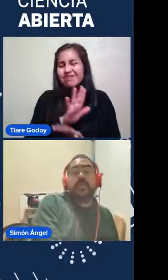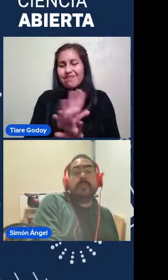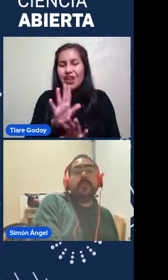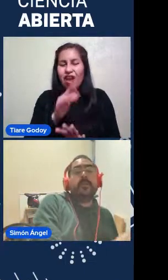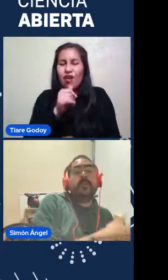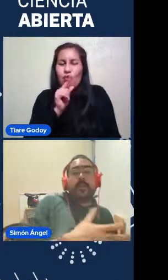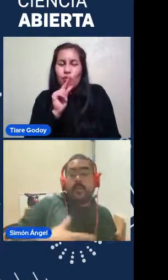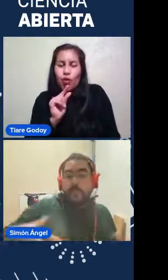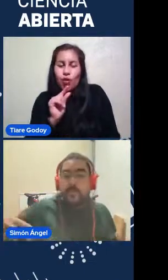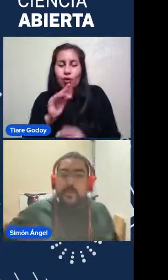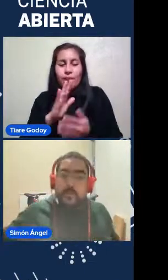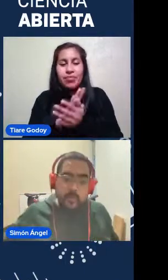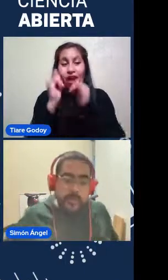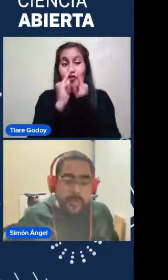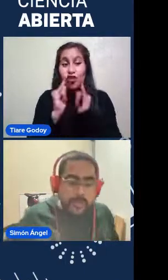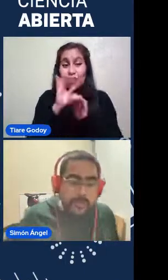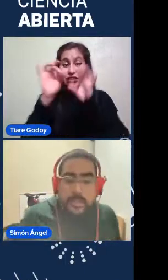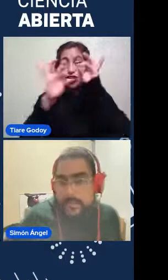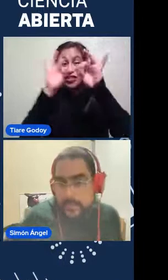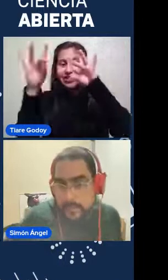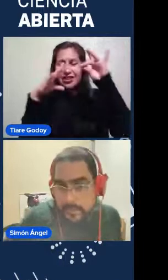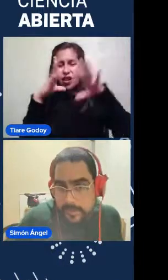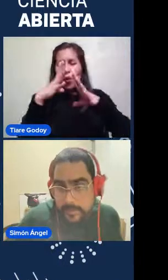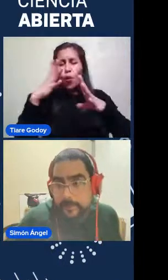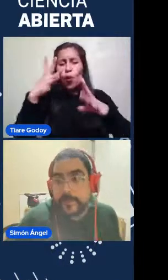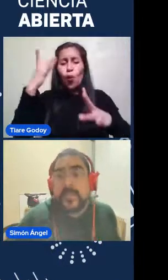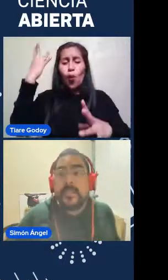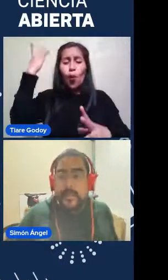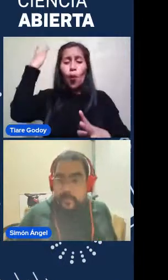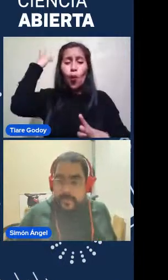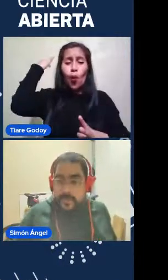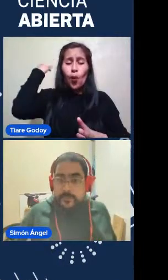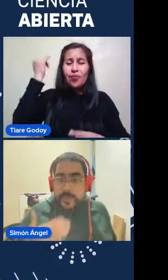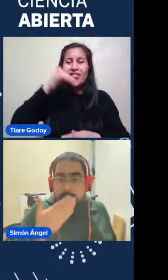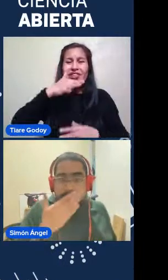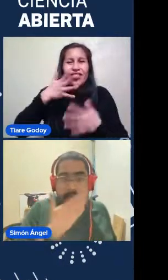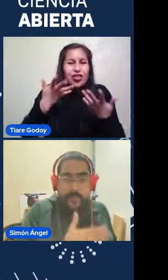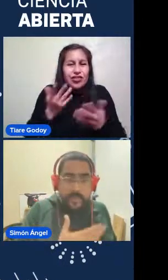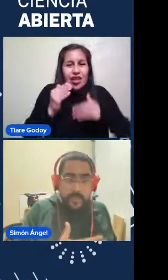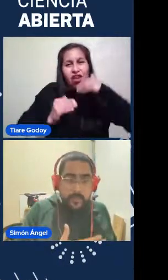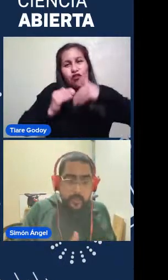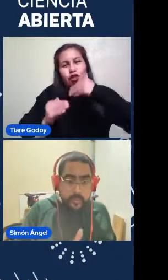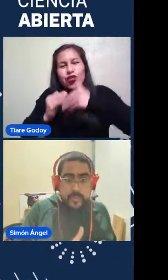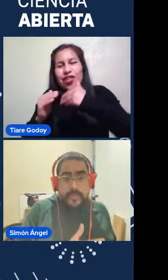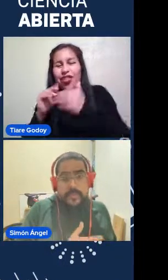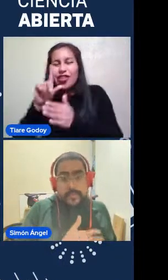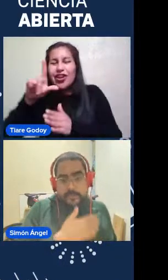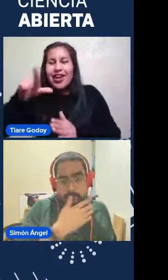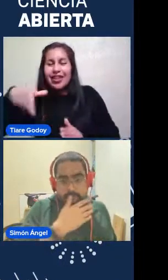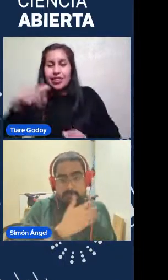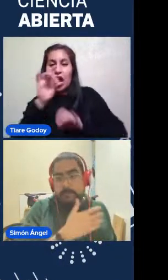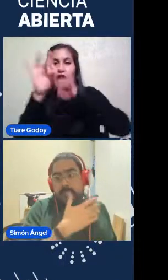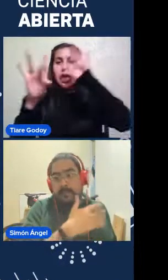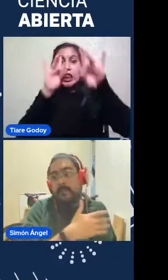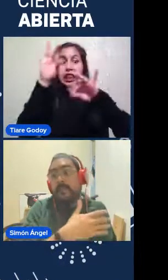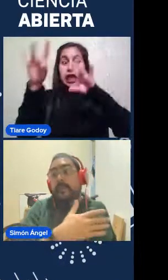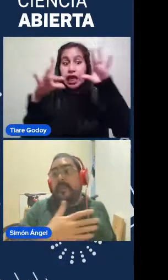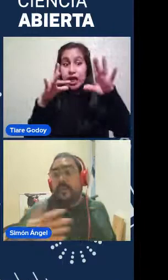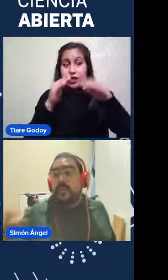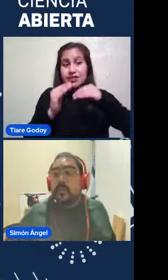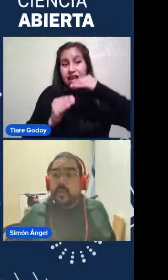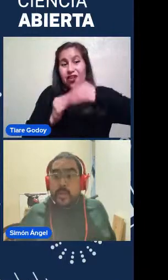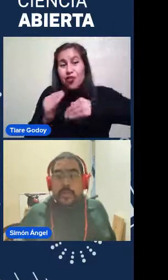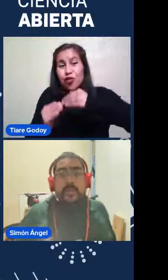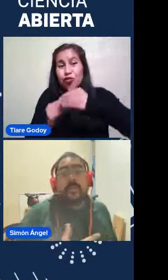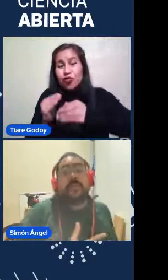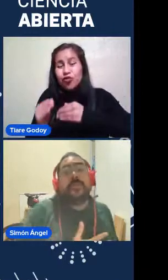Hace mucho tiempo Y luego de eso Van evolucionando Lentamente Las estrellas viejas A medida que evolucionan Perdón Van